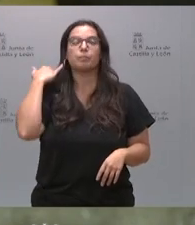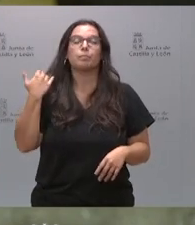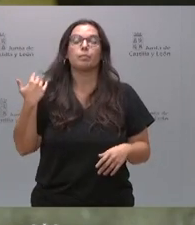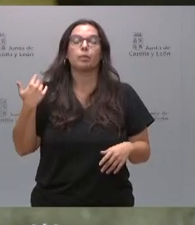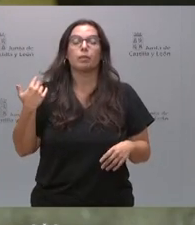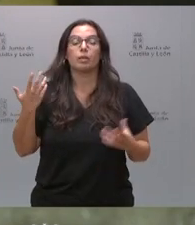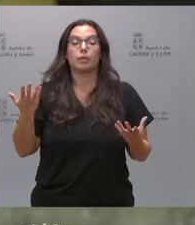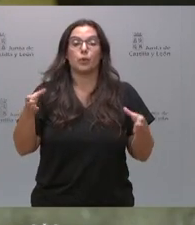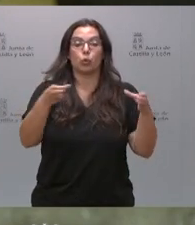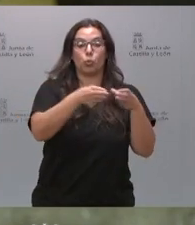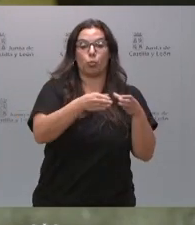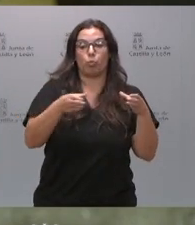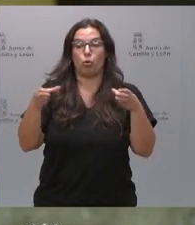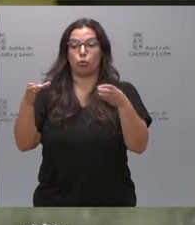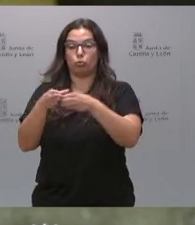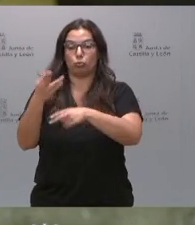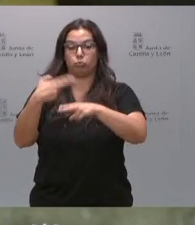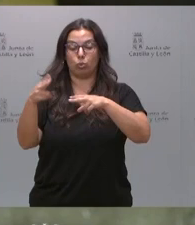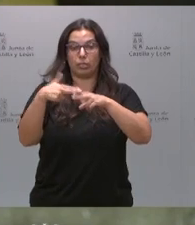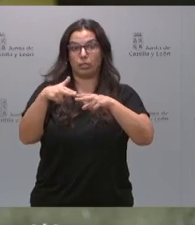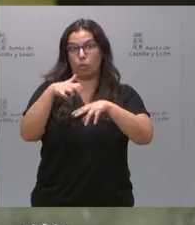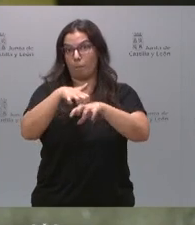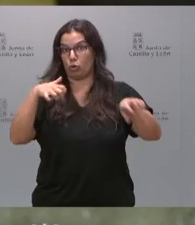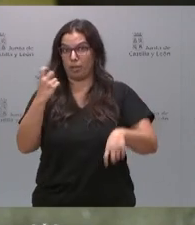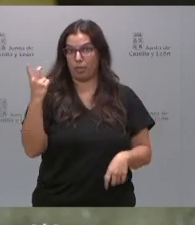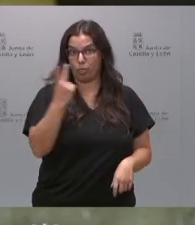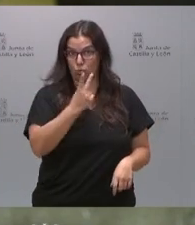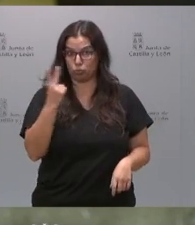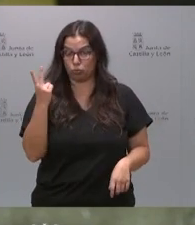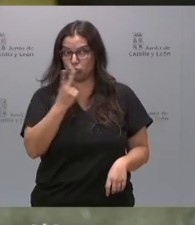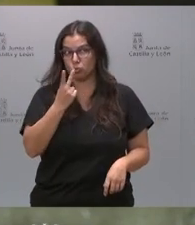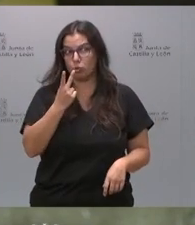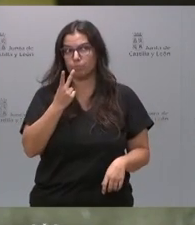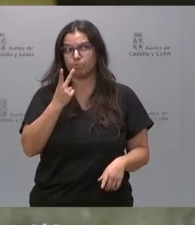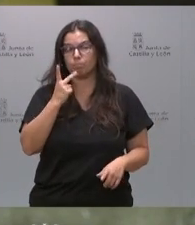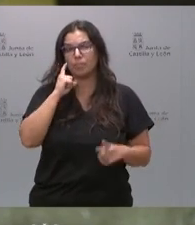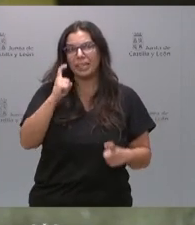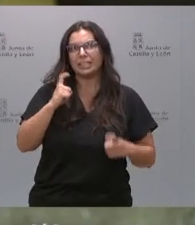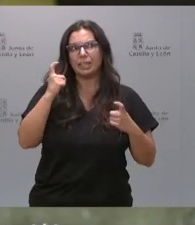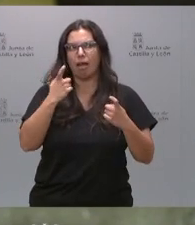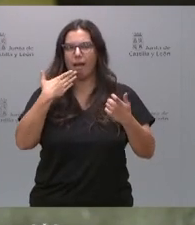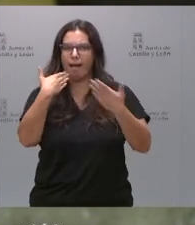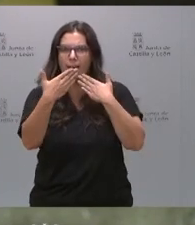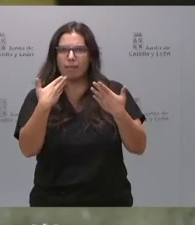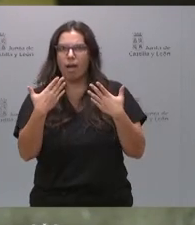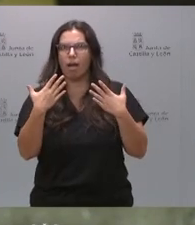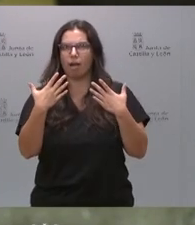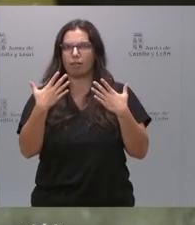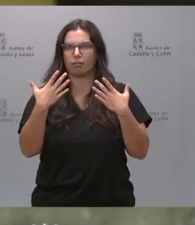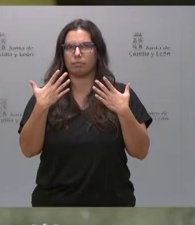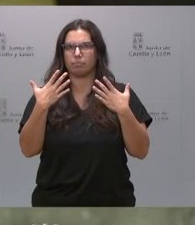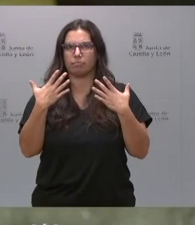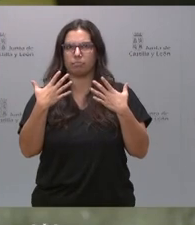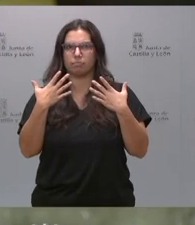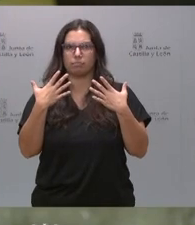principales partidos políticos puedan encontrarse a hablar, como está